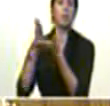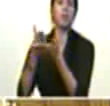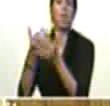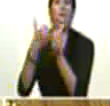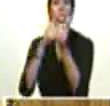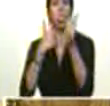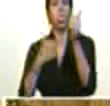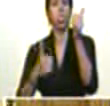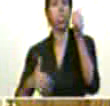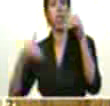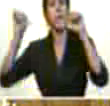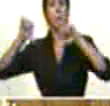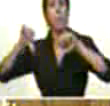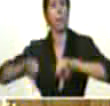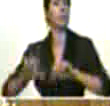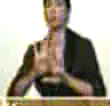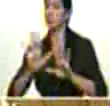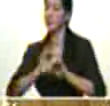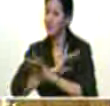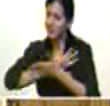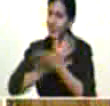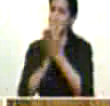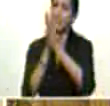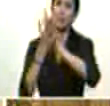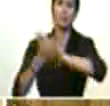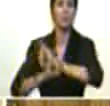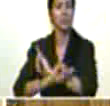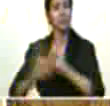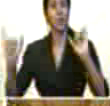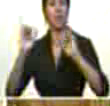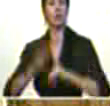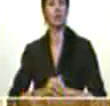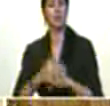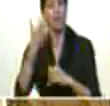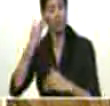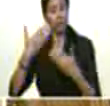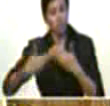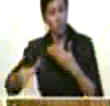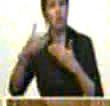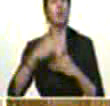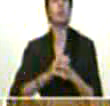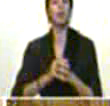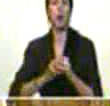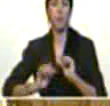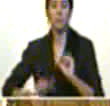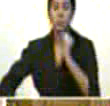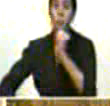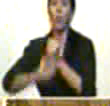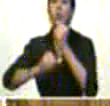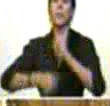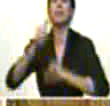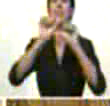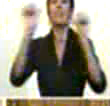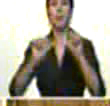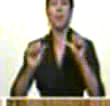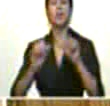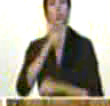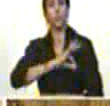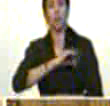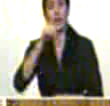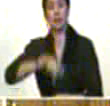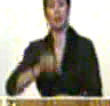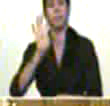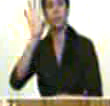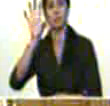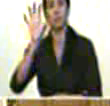y para darle sustento económico productivo al modelo social que en nuestro país se ha